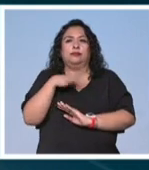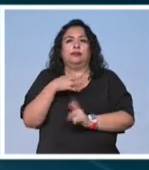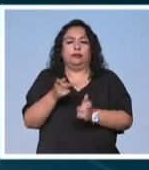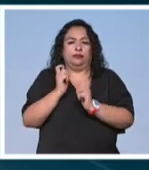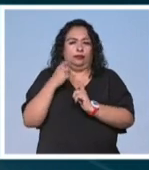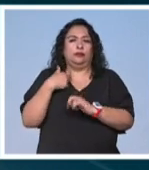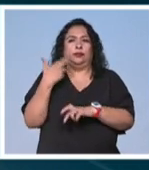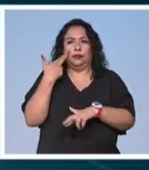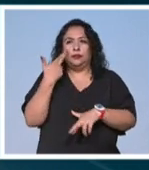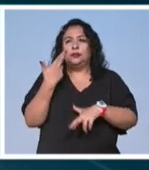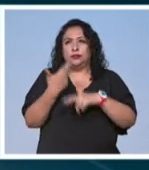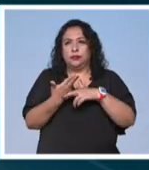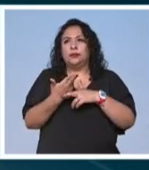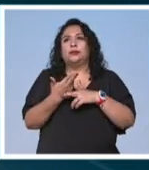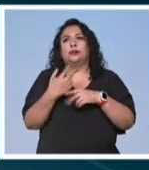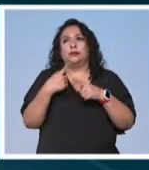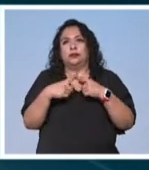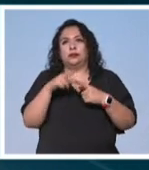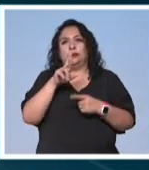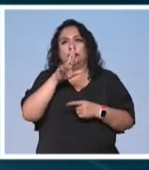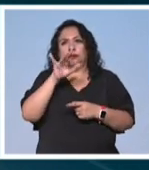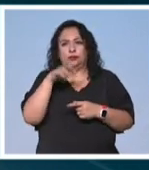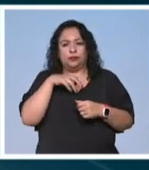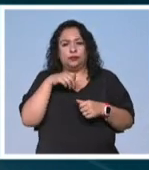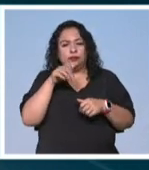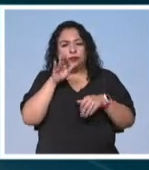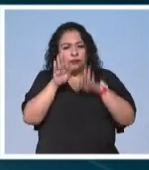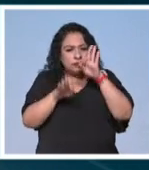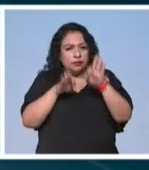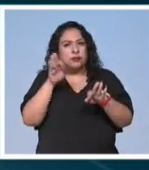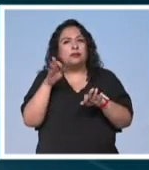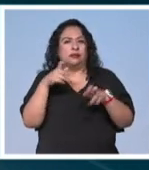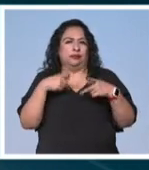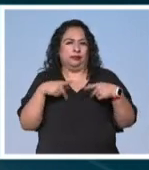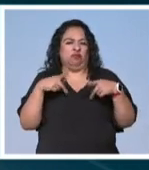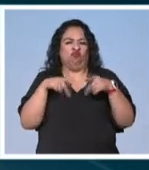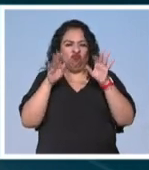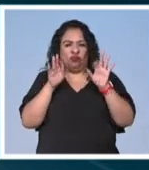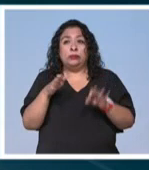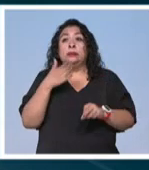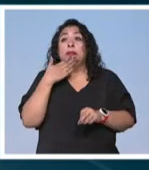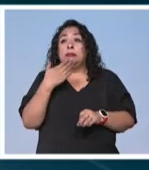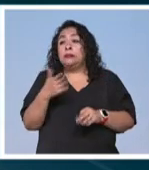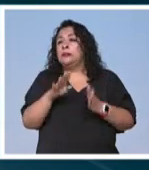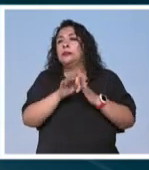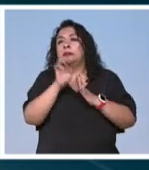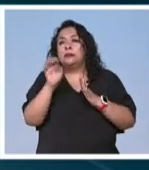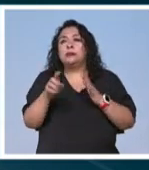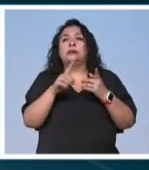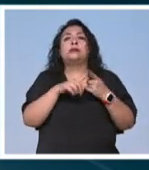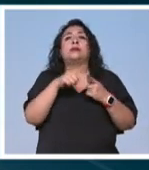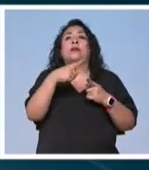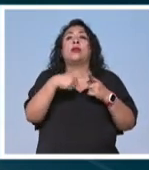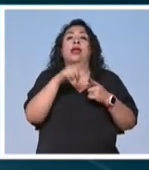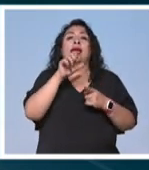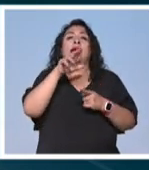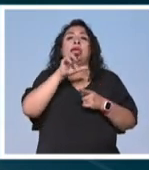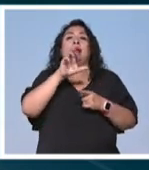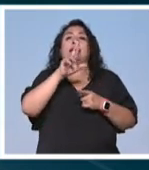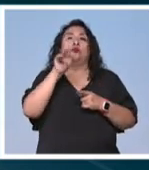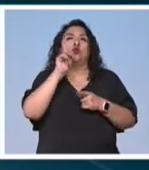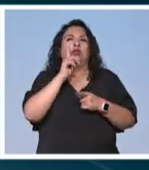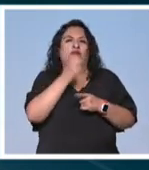las responsabilidades de un ryokan atender a los huéspedes correctamente entre ellas se encuentra Ana Cristina Argumedo